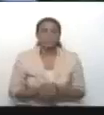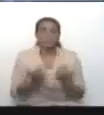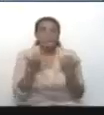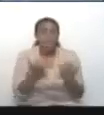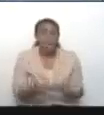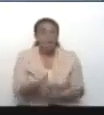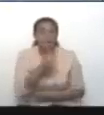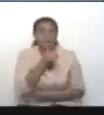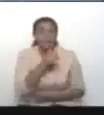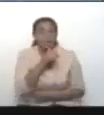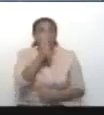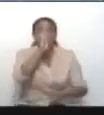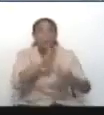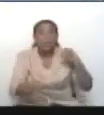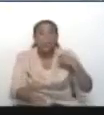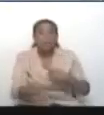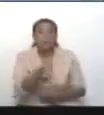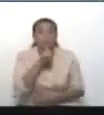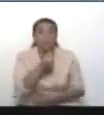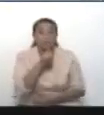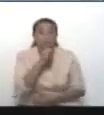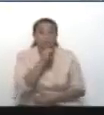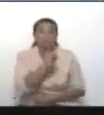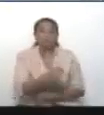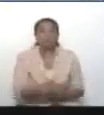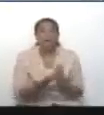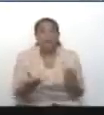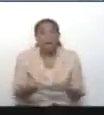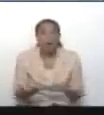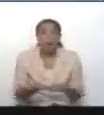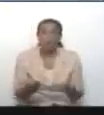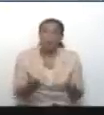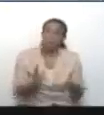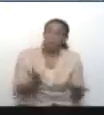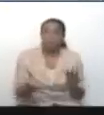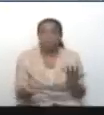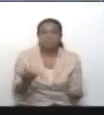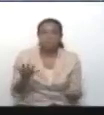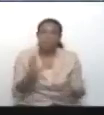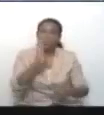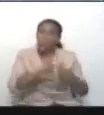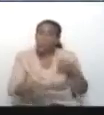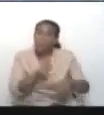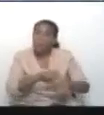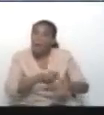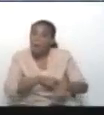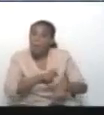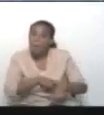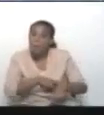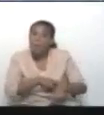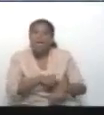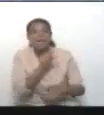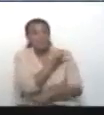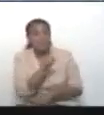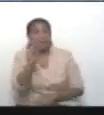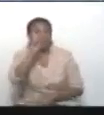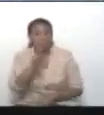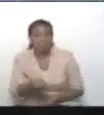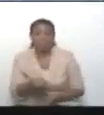Y como última noticia, que además es a la vez noticia de última hora y noticia de la semana.